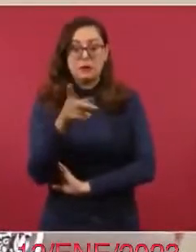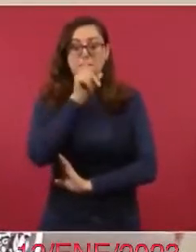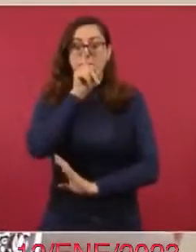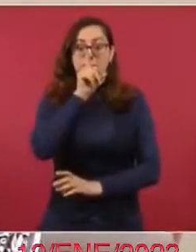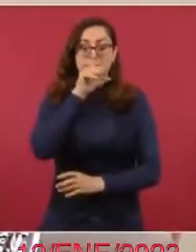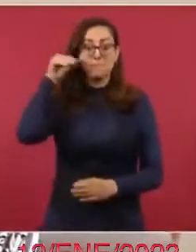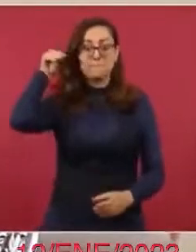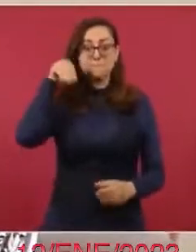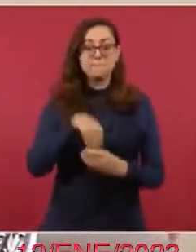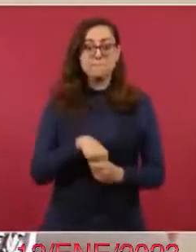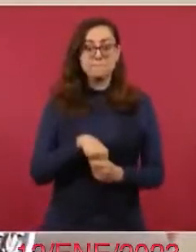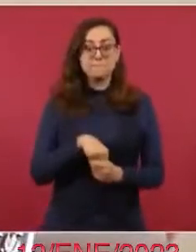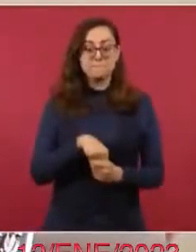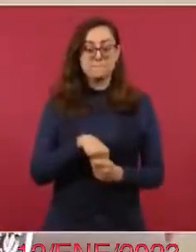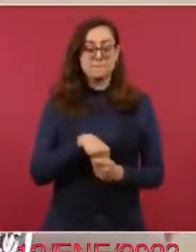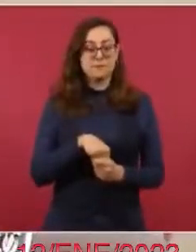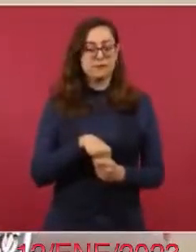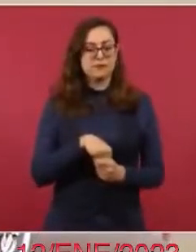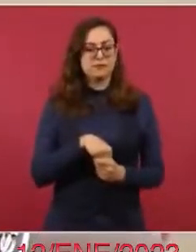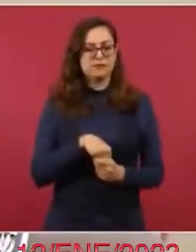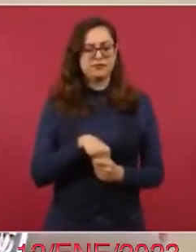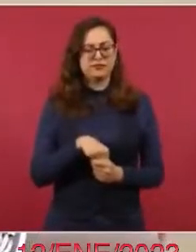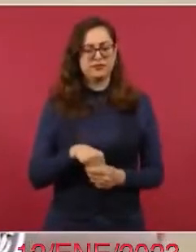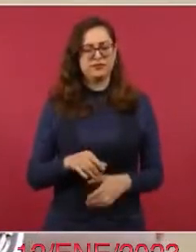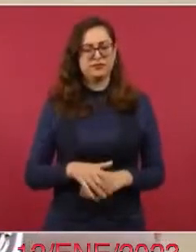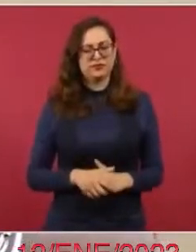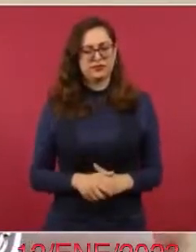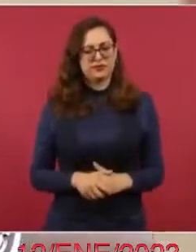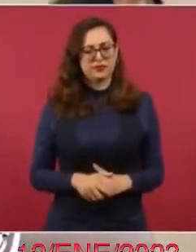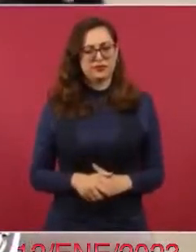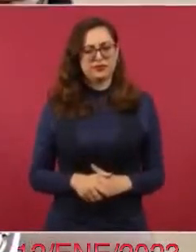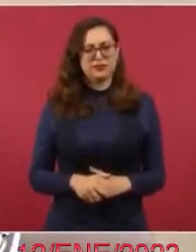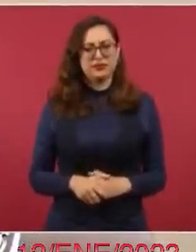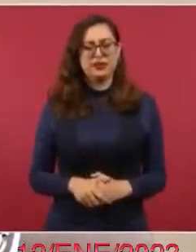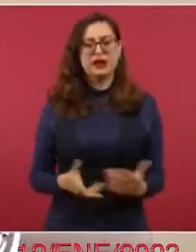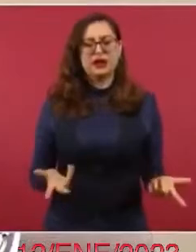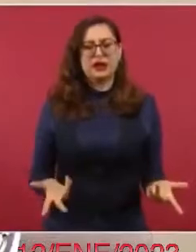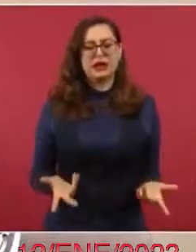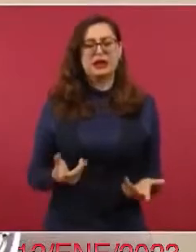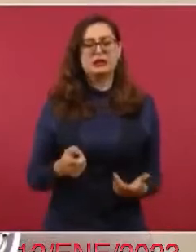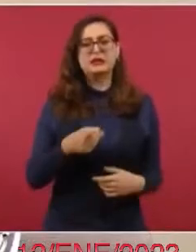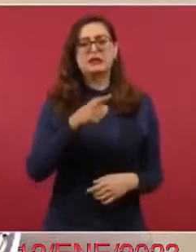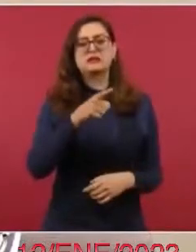que porque eso él lo logró